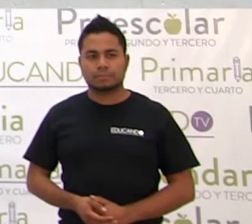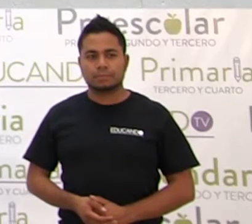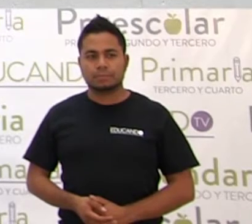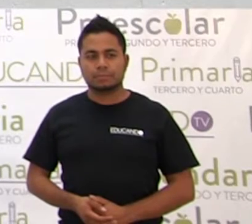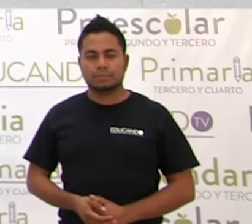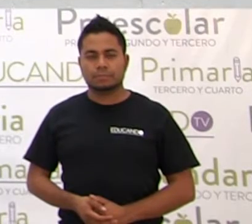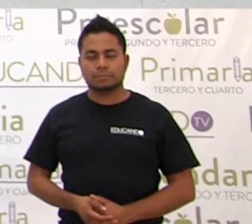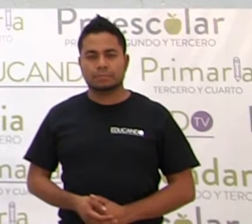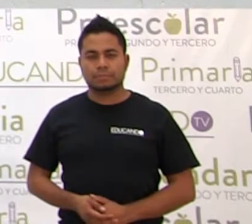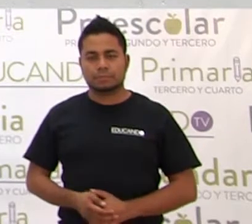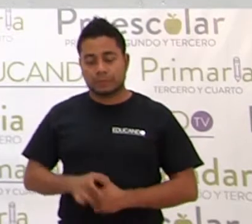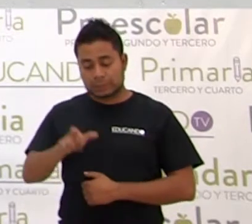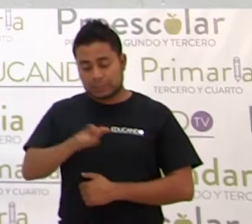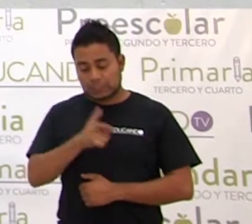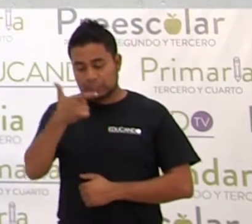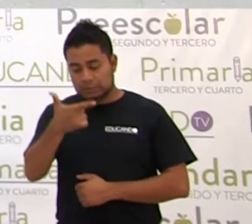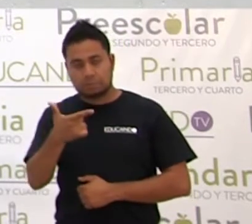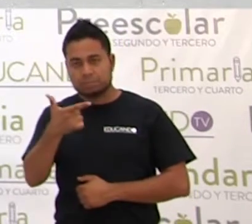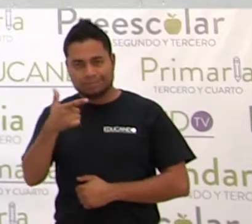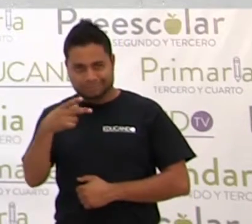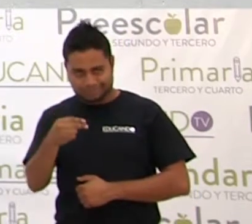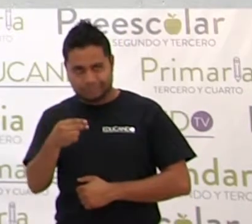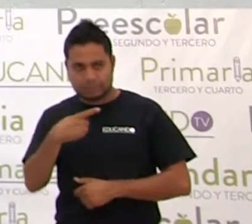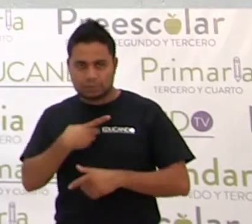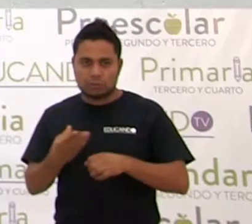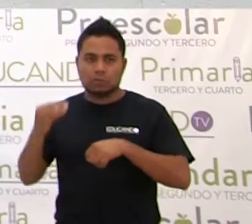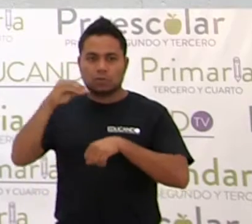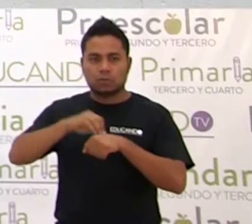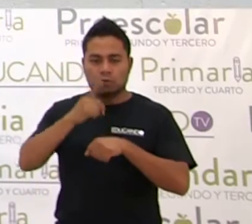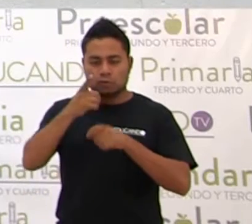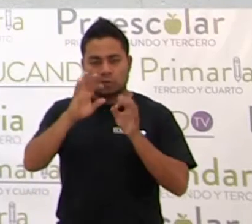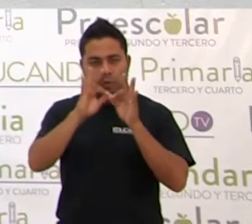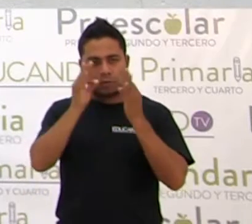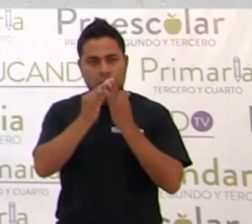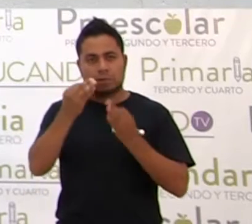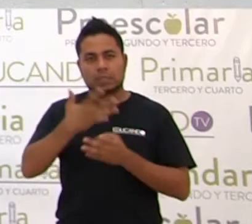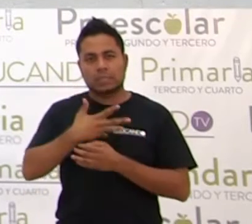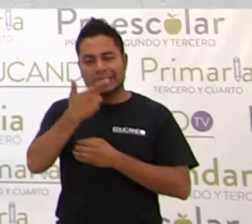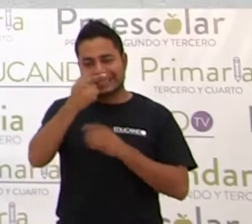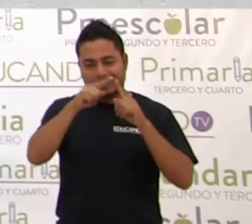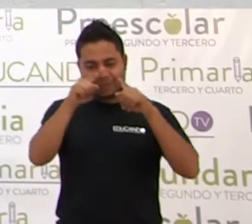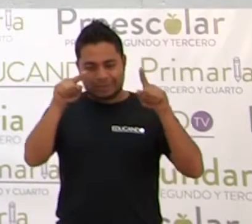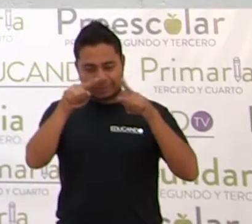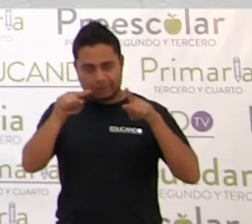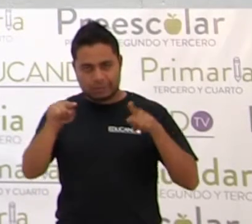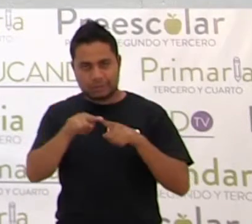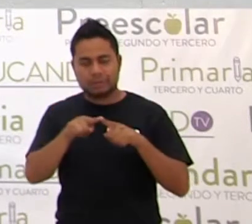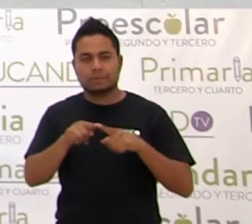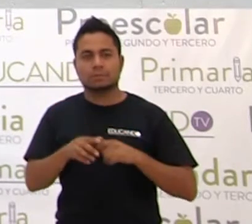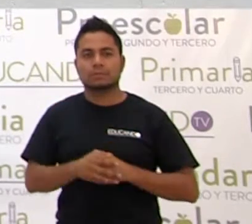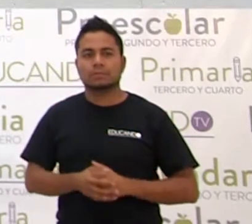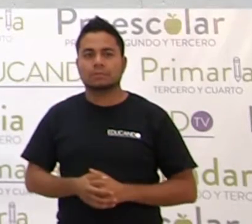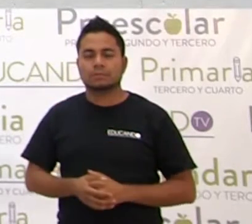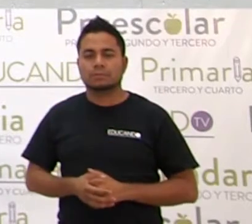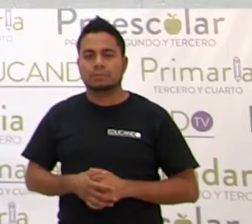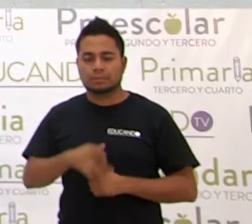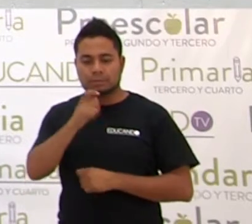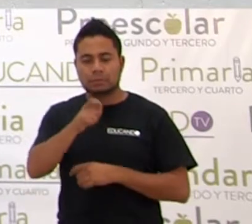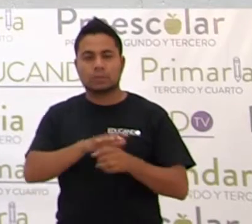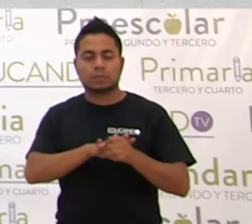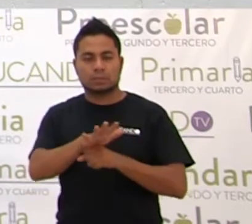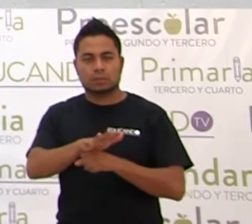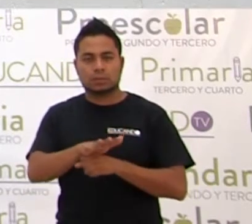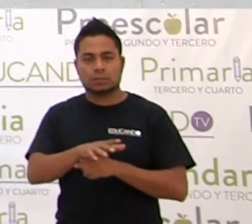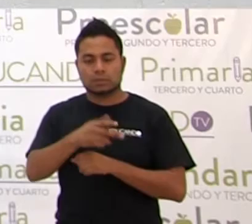En lugar de X séptima, vamos a poner una figura que tiene 7 lados, que es el